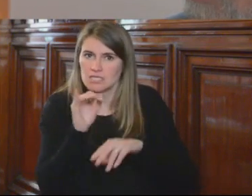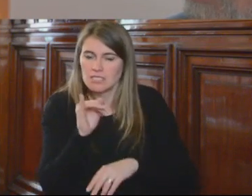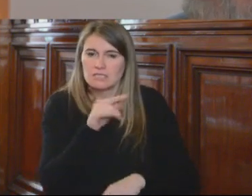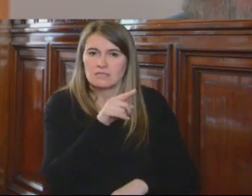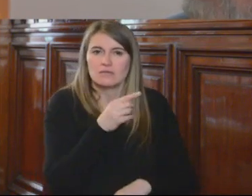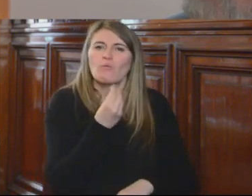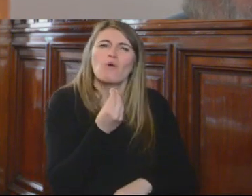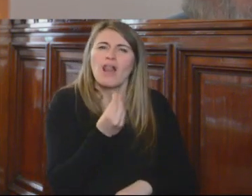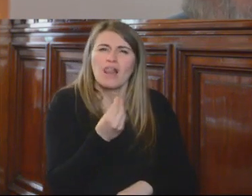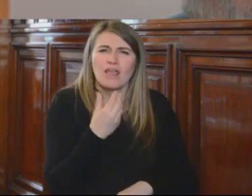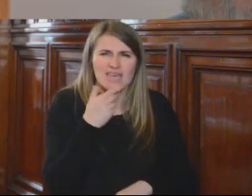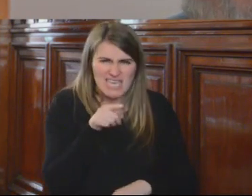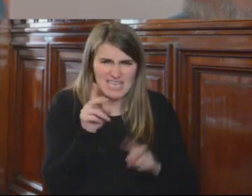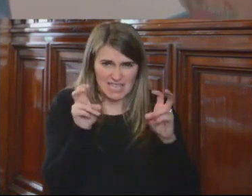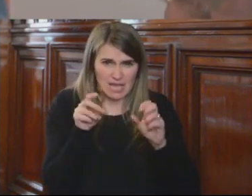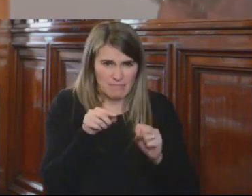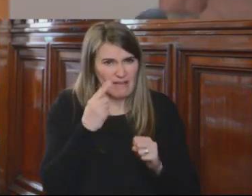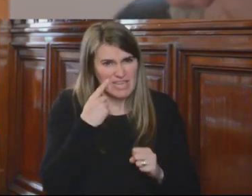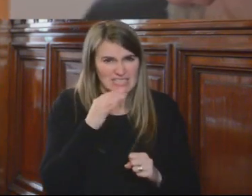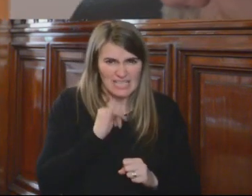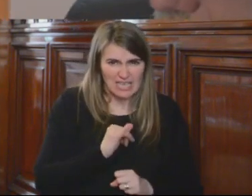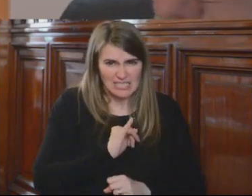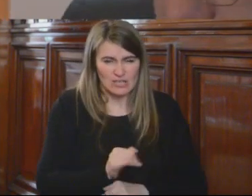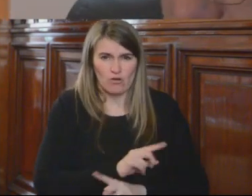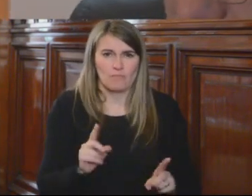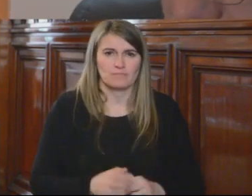evaluación, si hay tiempo? Gracias.